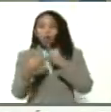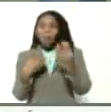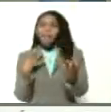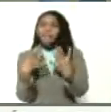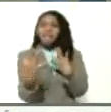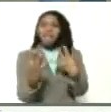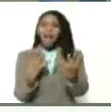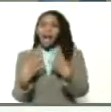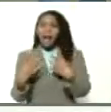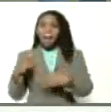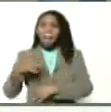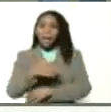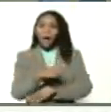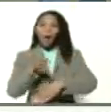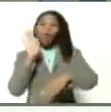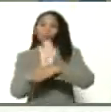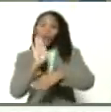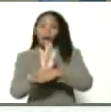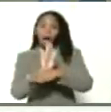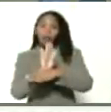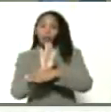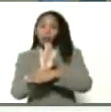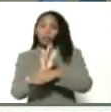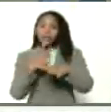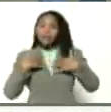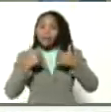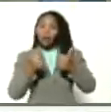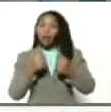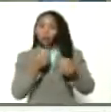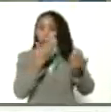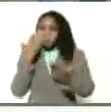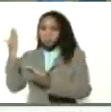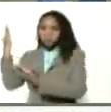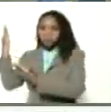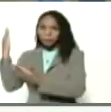pescado? Cuidando la bioseguridad, adelante.